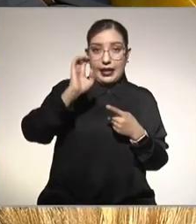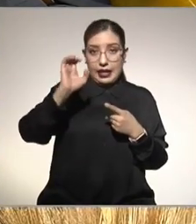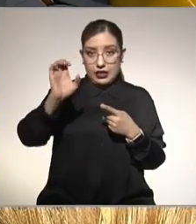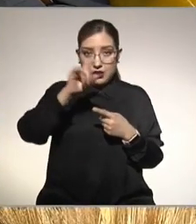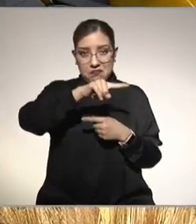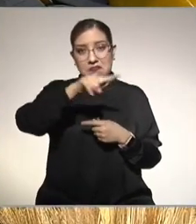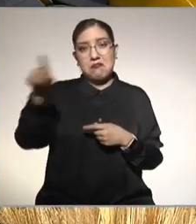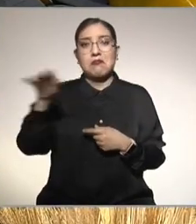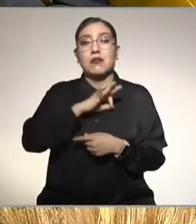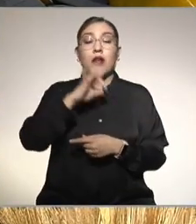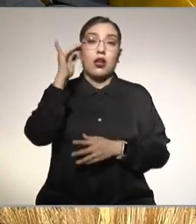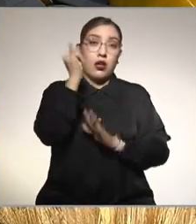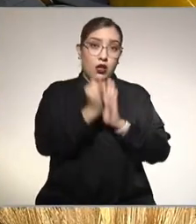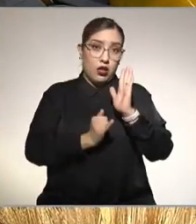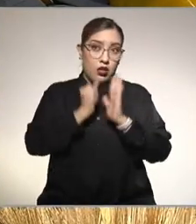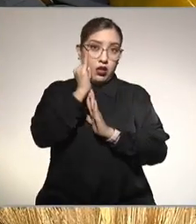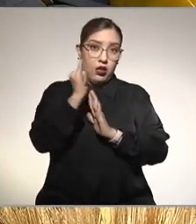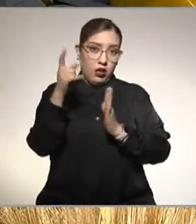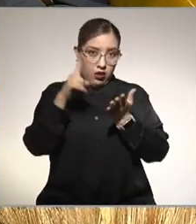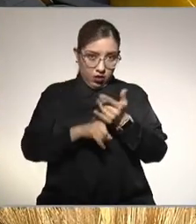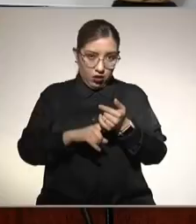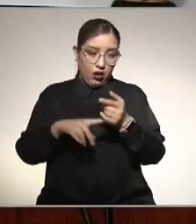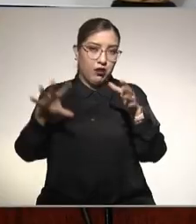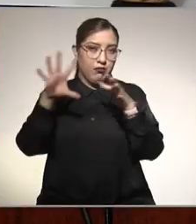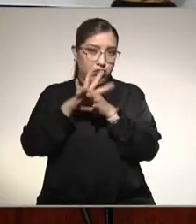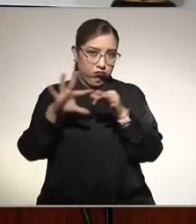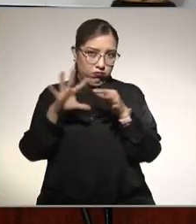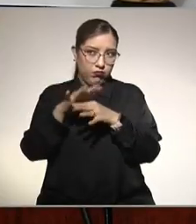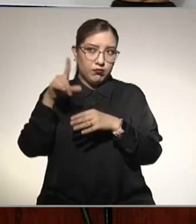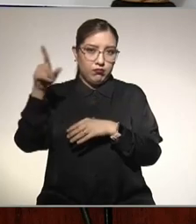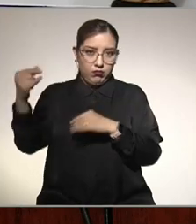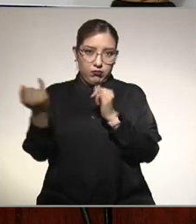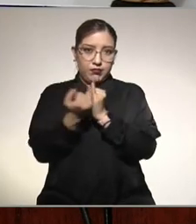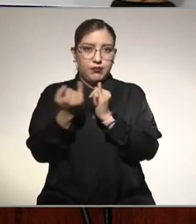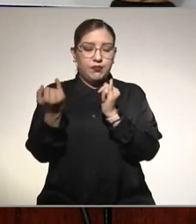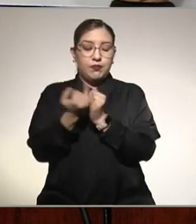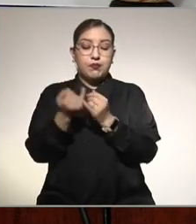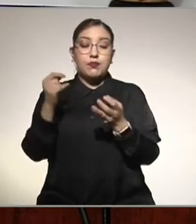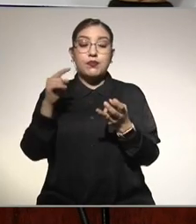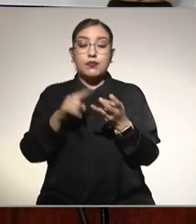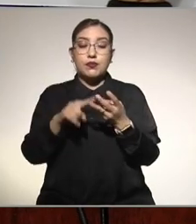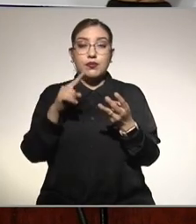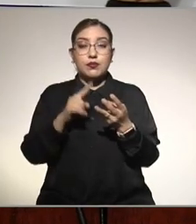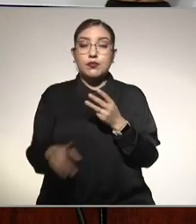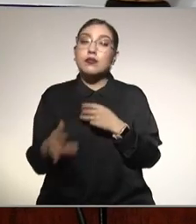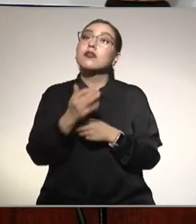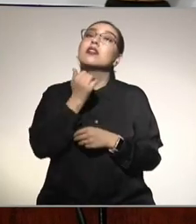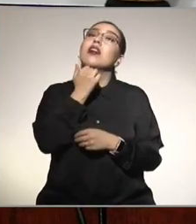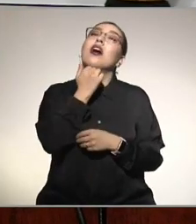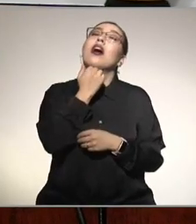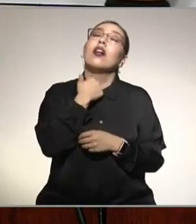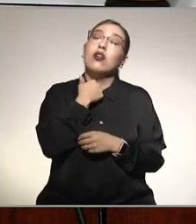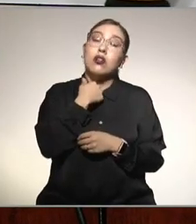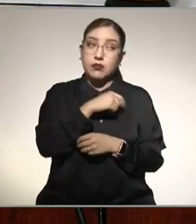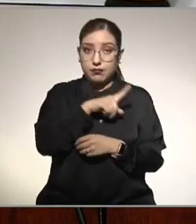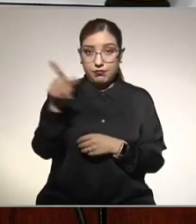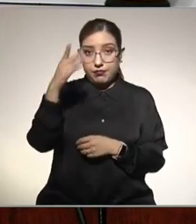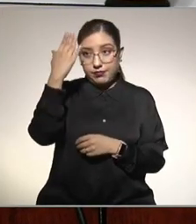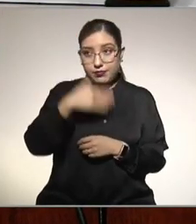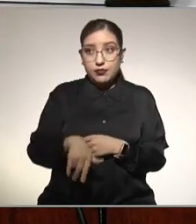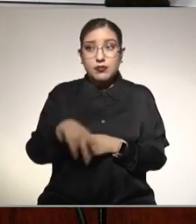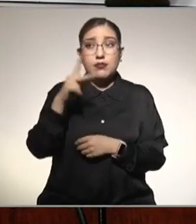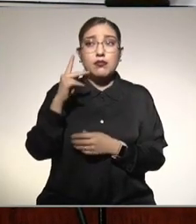programas de diálogos en confianza que hablamos de la hepatitis. El alcoholismo, que bueno, también se ha hablado de él, pero ahora este